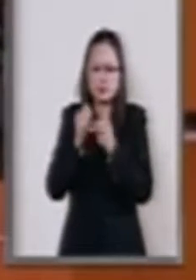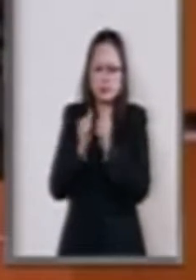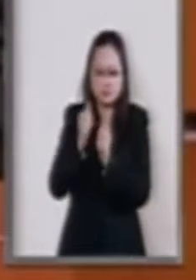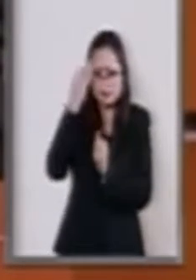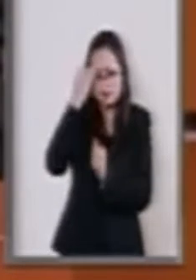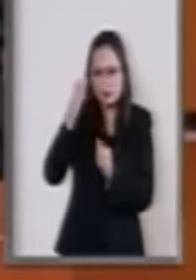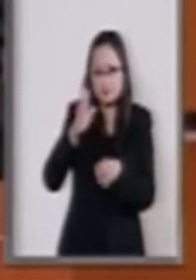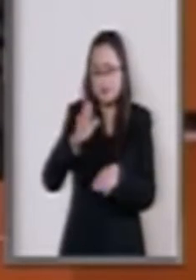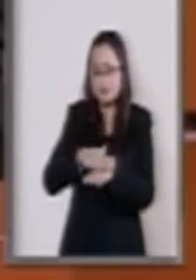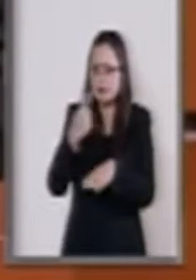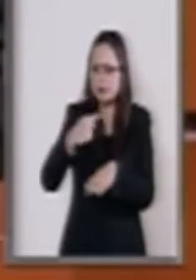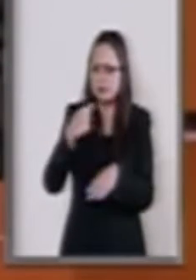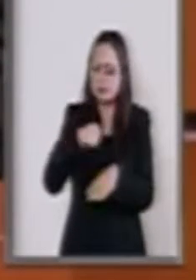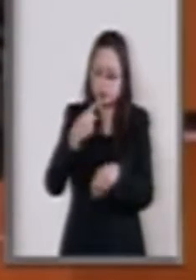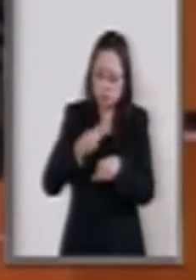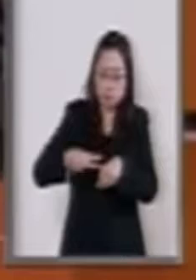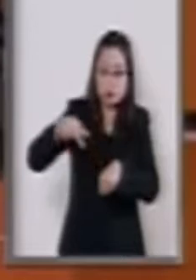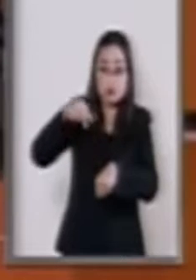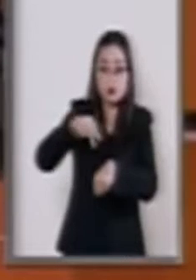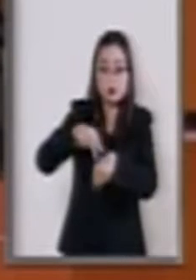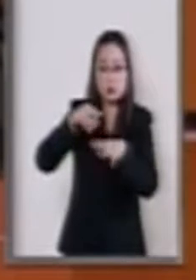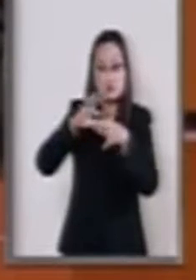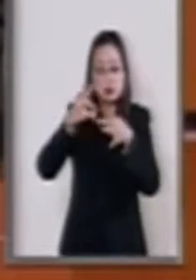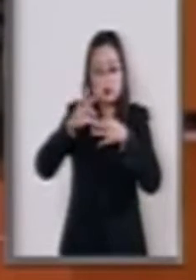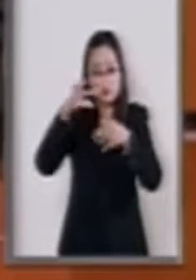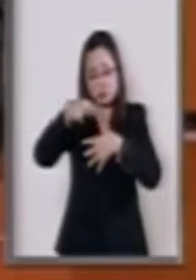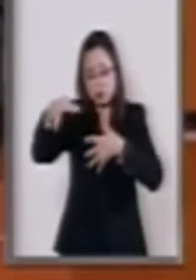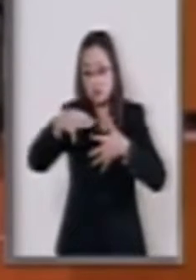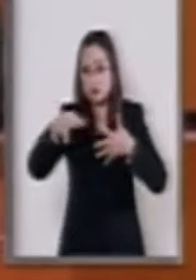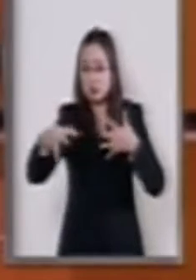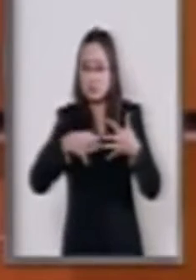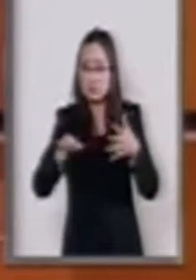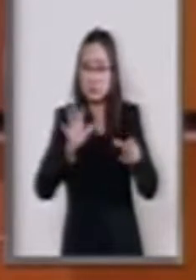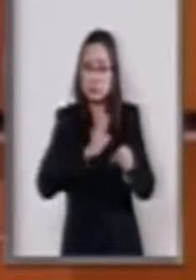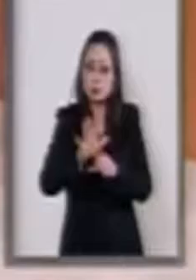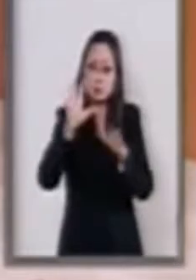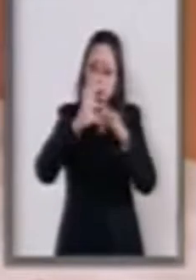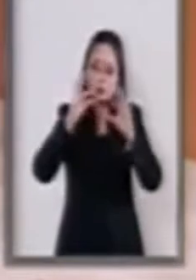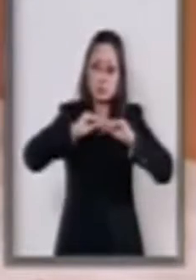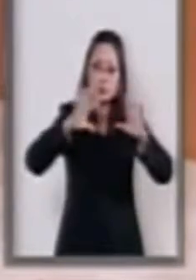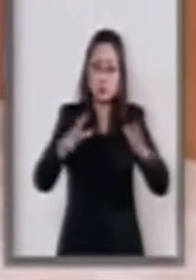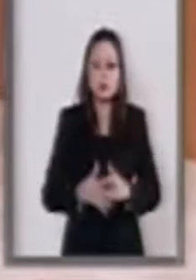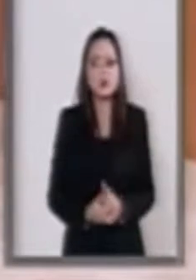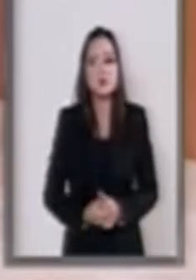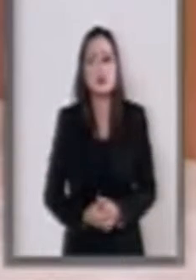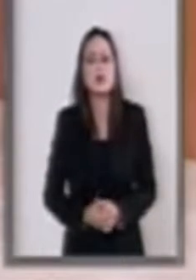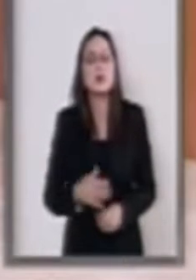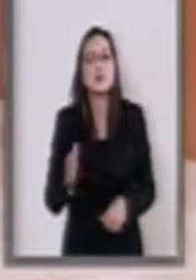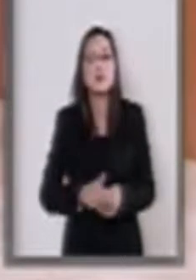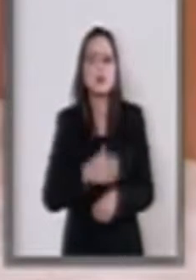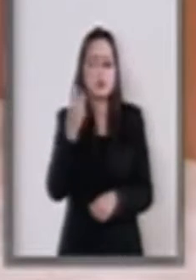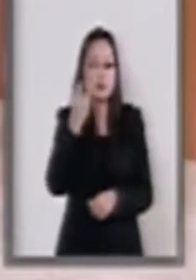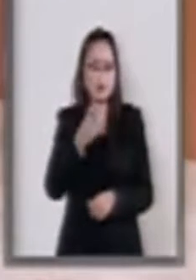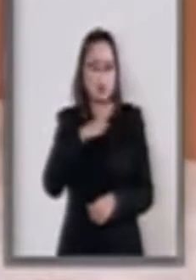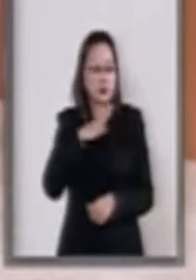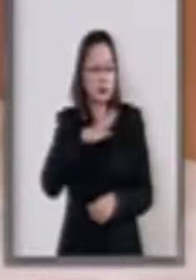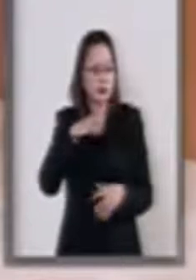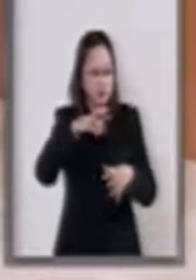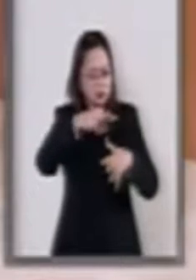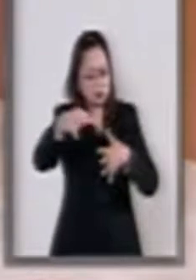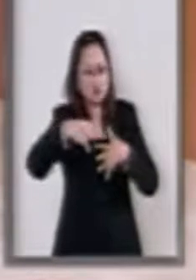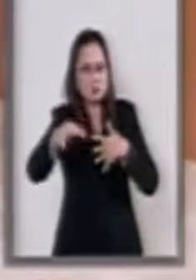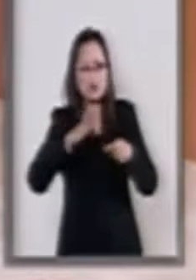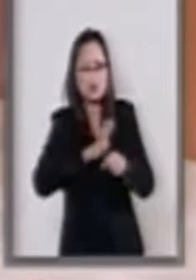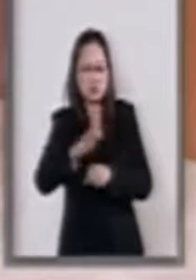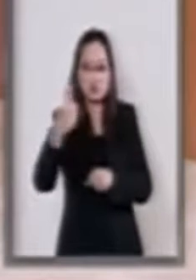posiciono, explicaré el contenido de estas reservas. Por lo que hace a las citadas reservas,